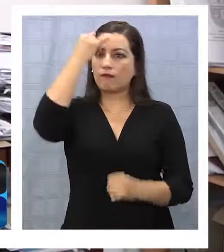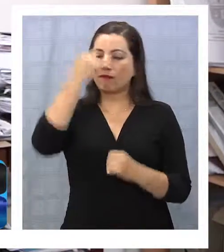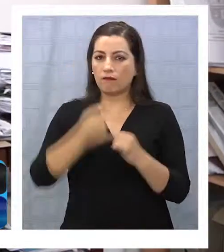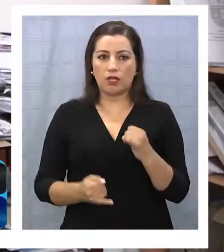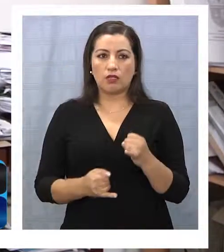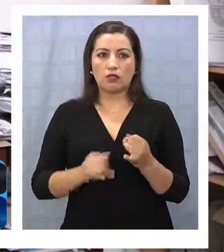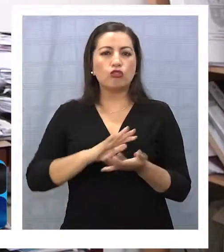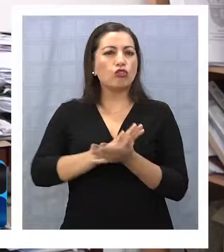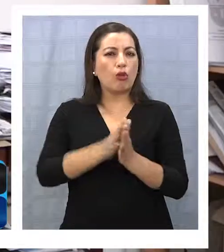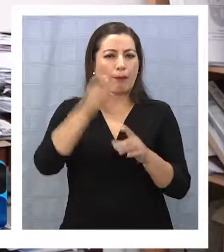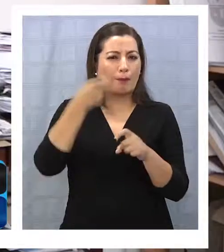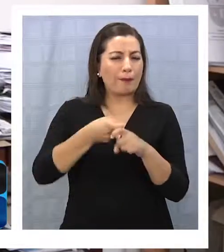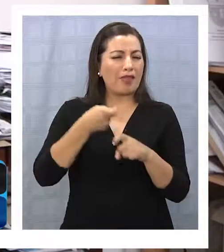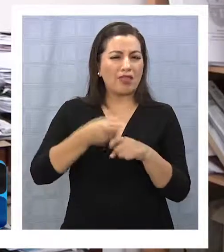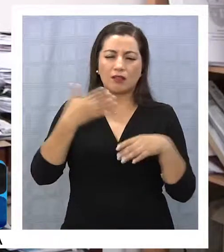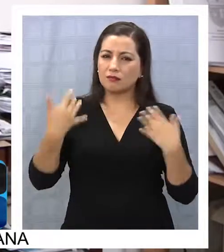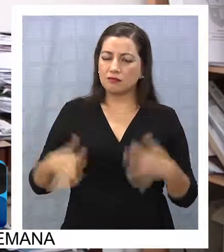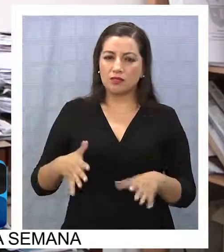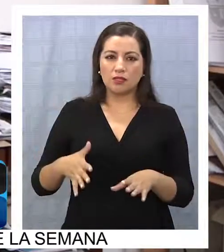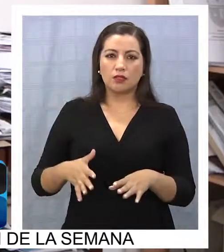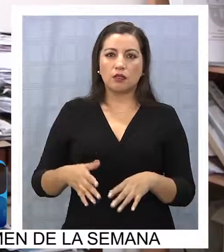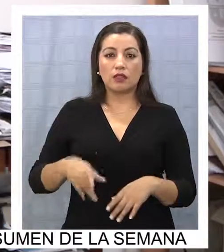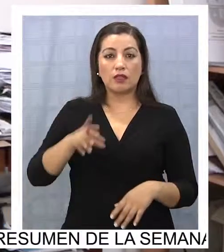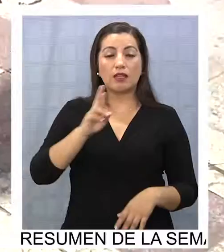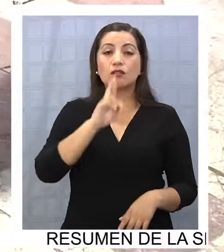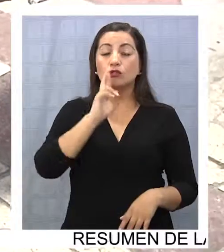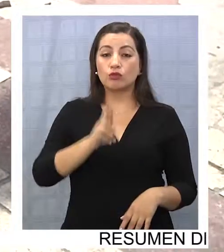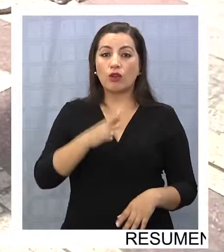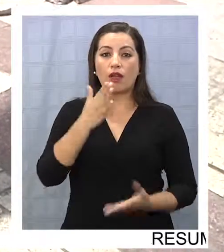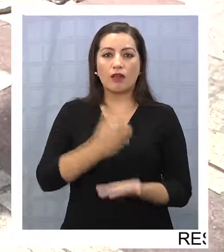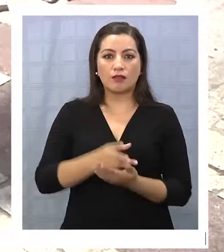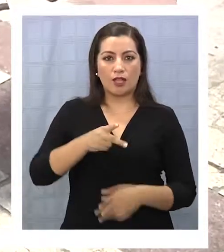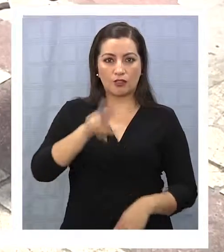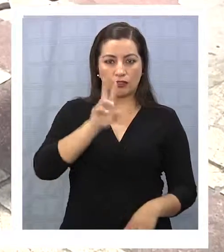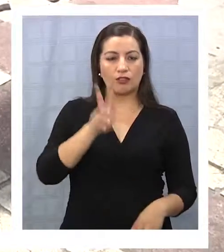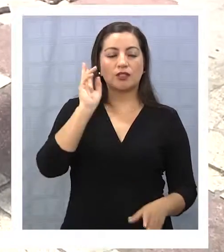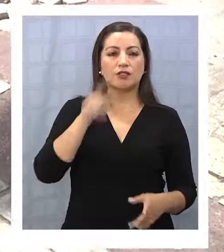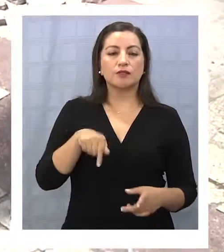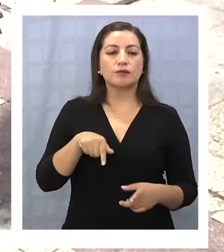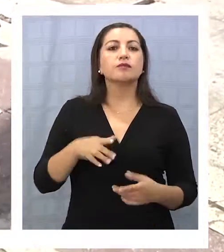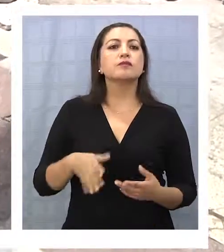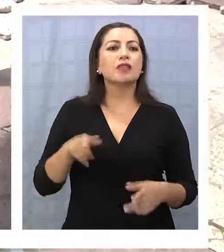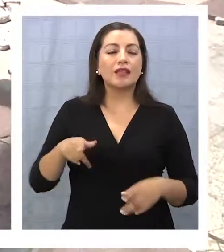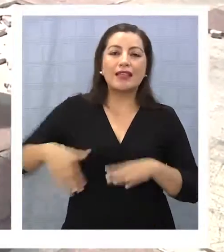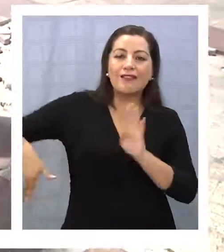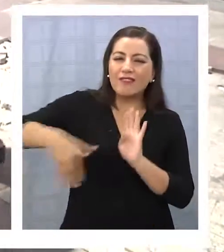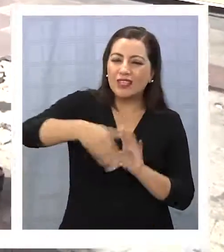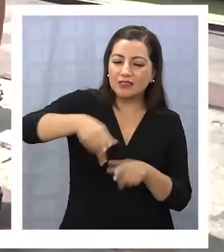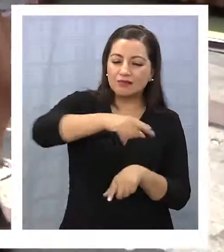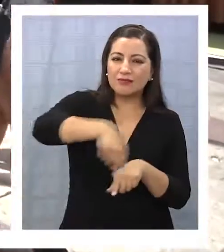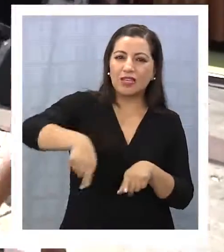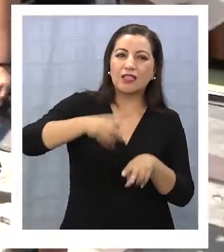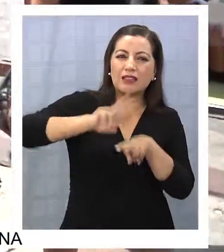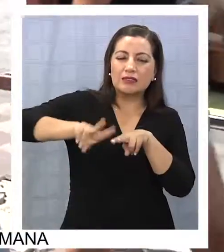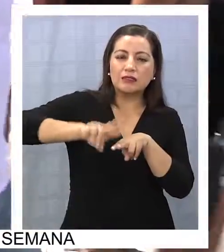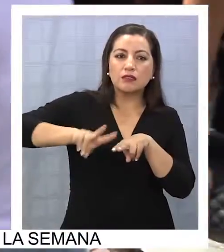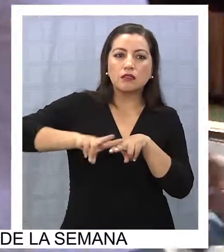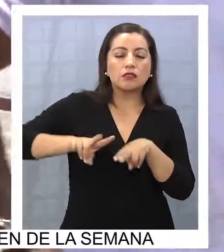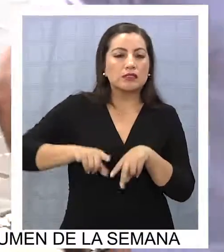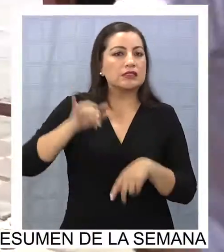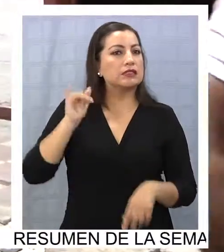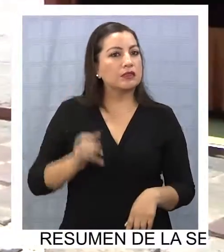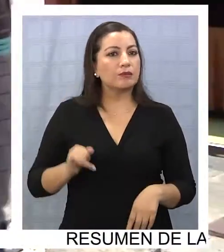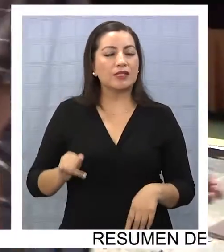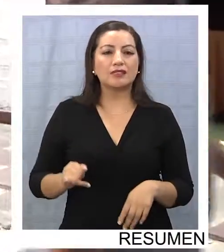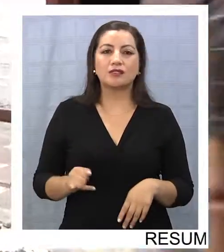pavimentos de piedra. Venimos reparando desde el sector de sur a norte. Así también, con este uso de las veredas remodeladas, es inevitable que se